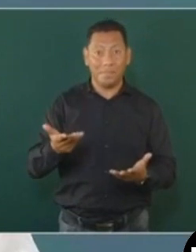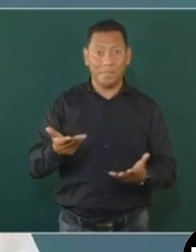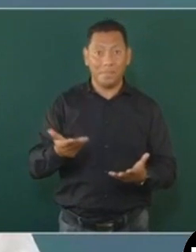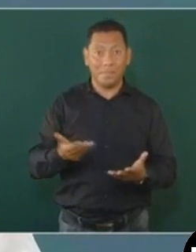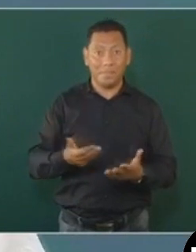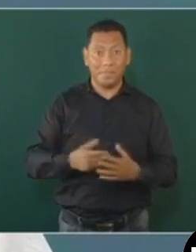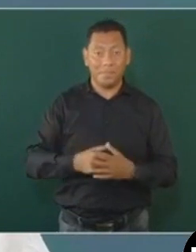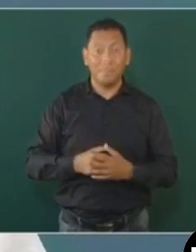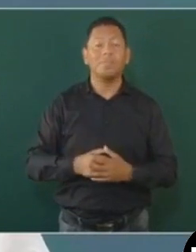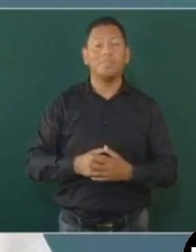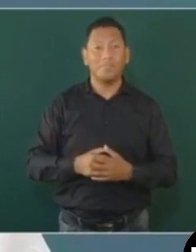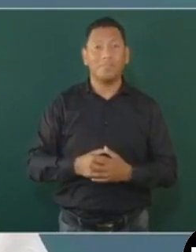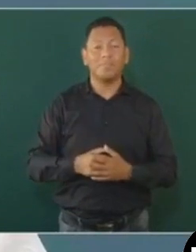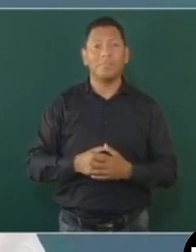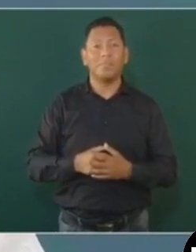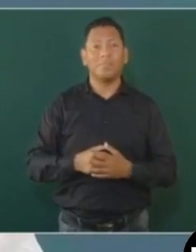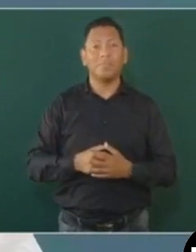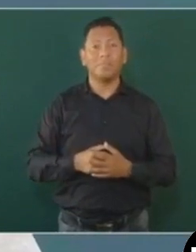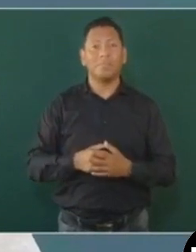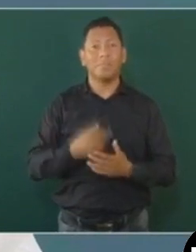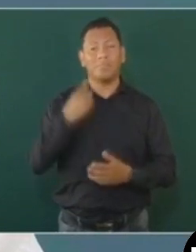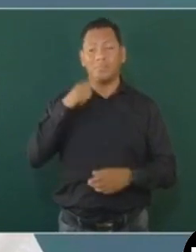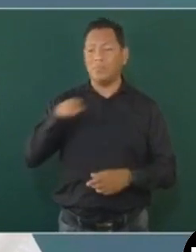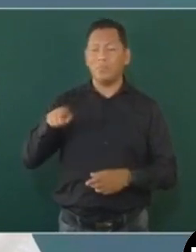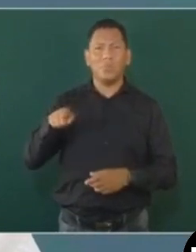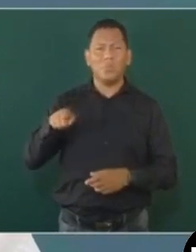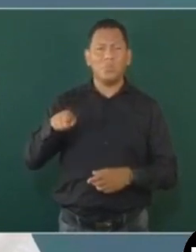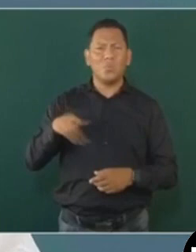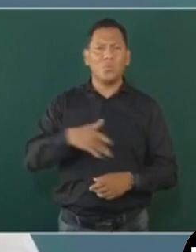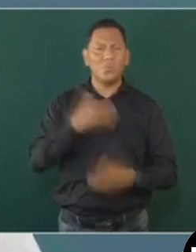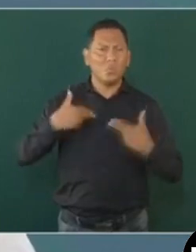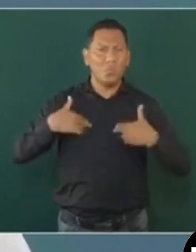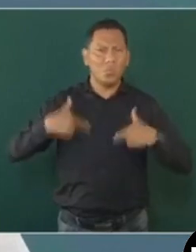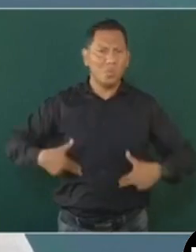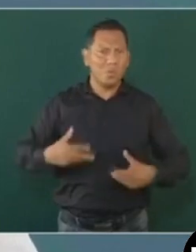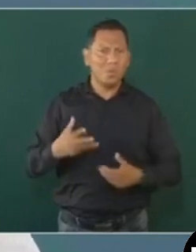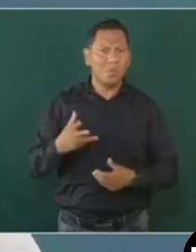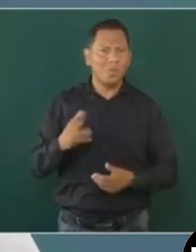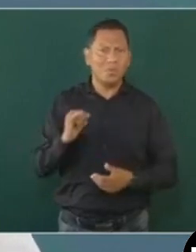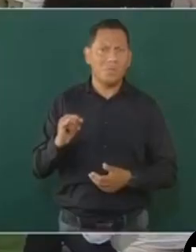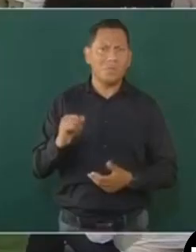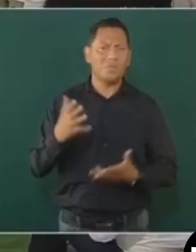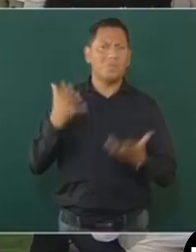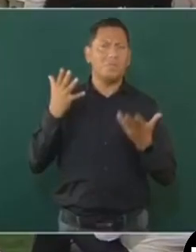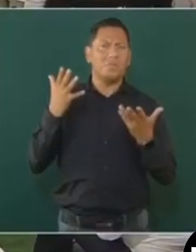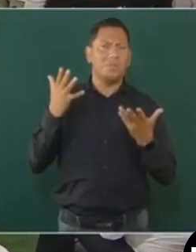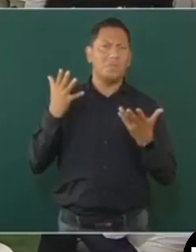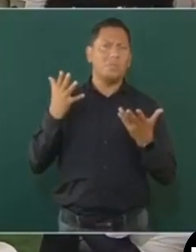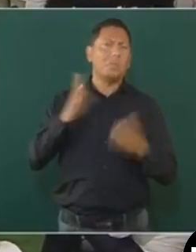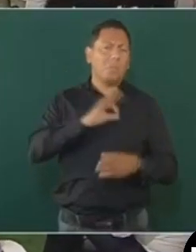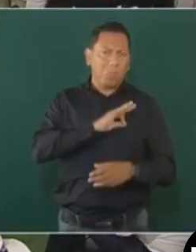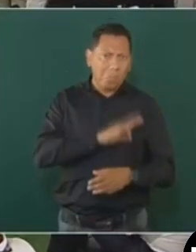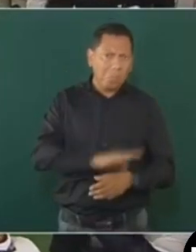Una gente deshumanizada y puede dedicarse